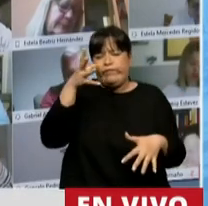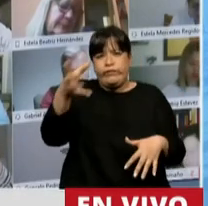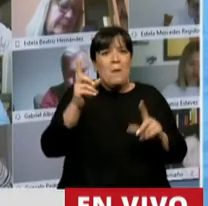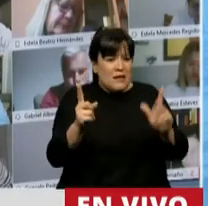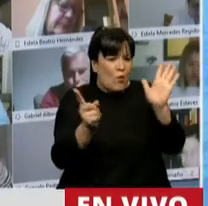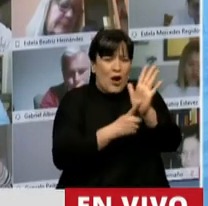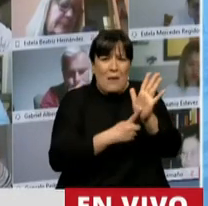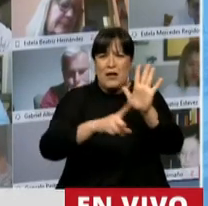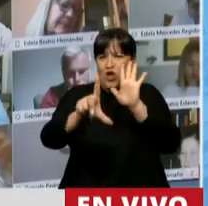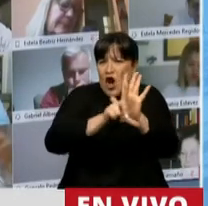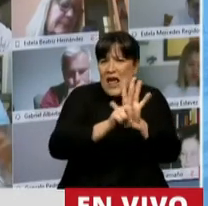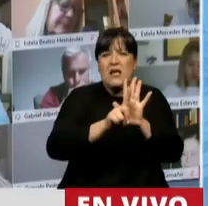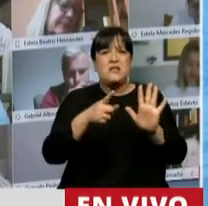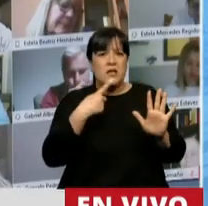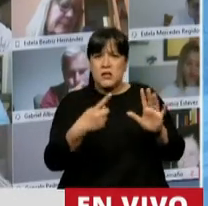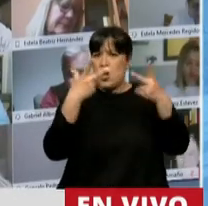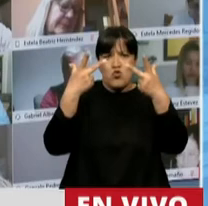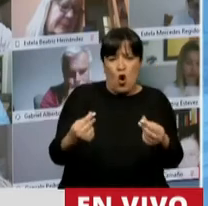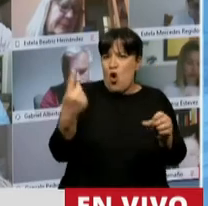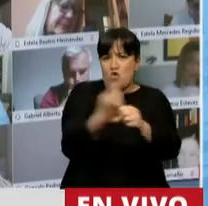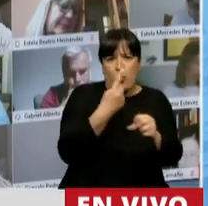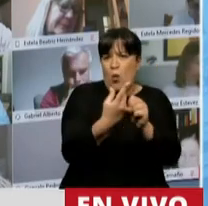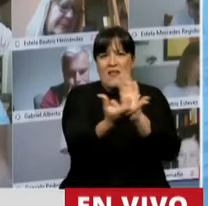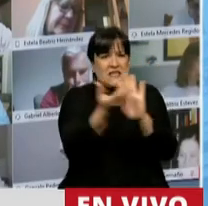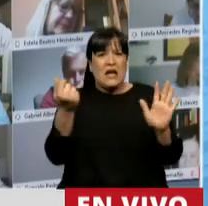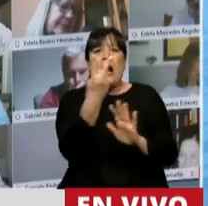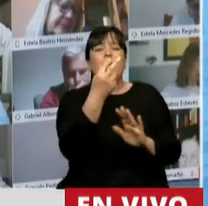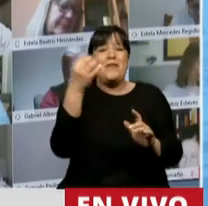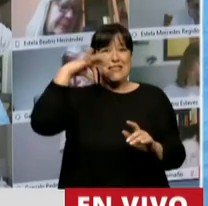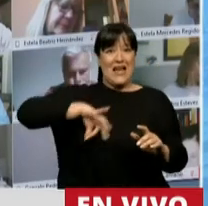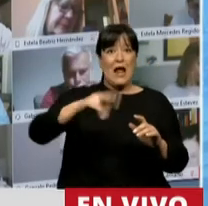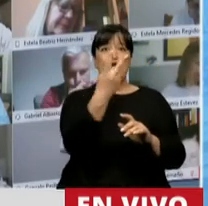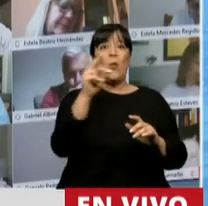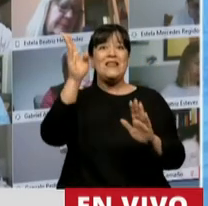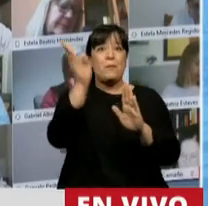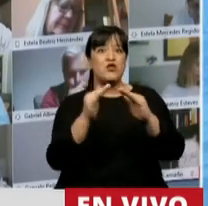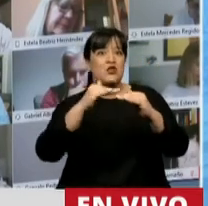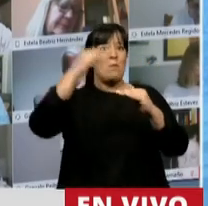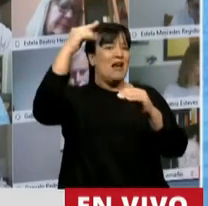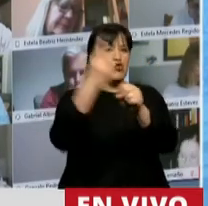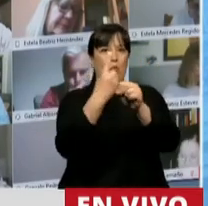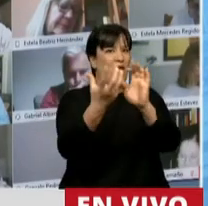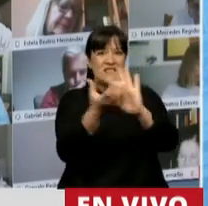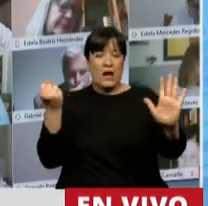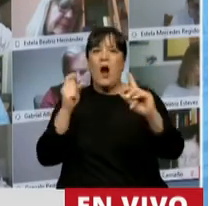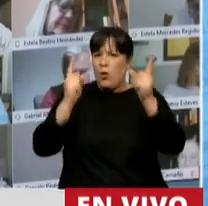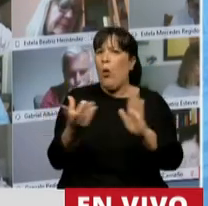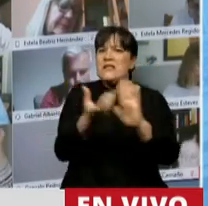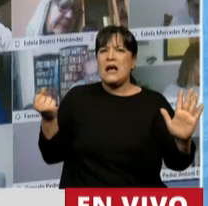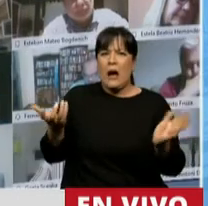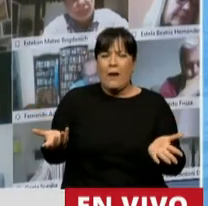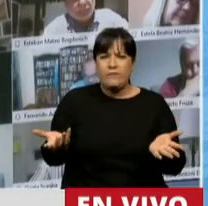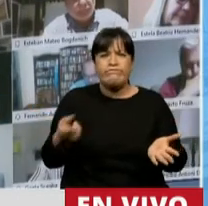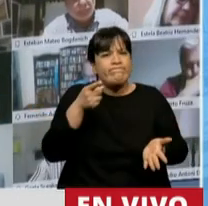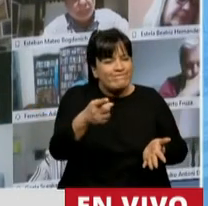reglamentos y leyes que impiden un embargo por encima del 20% de un salario. Es grave. Estamos hablando, vuelvo a